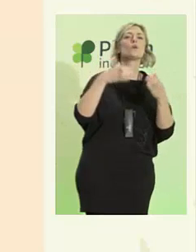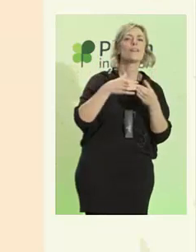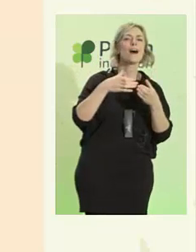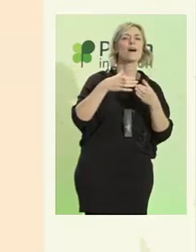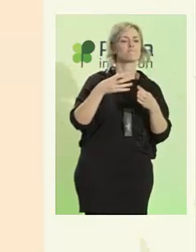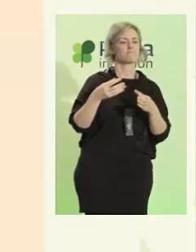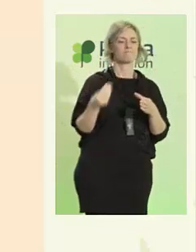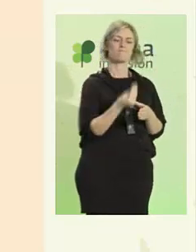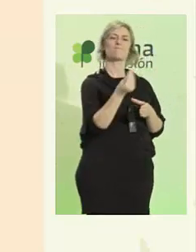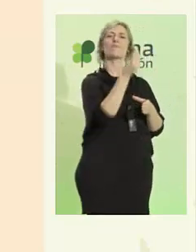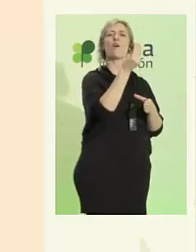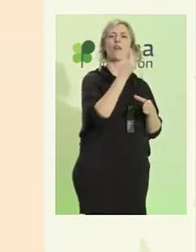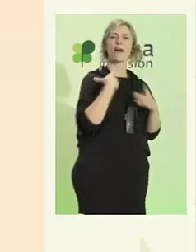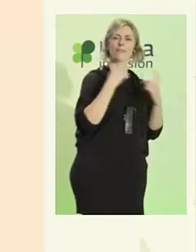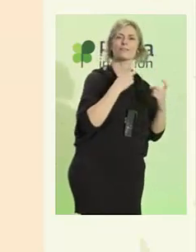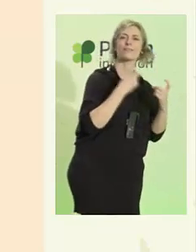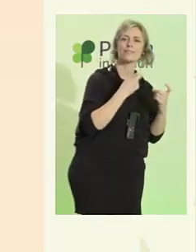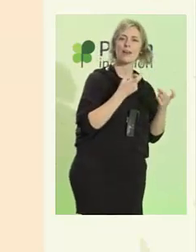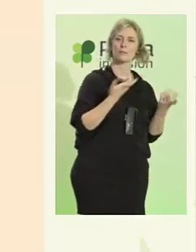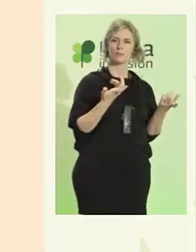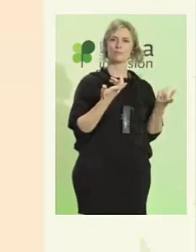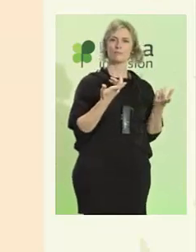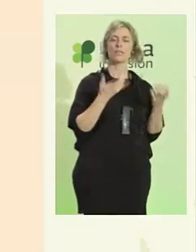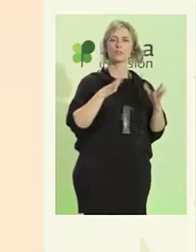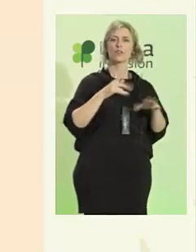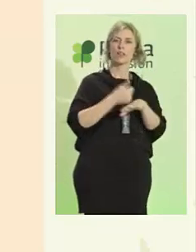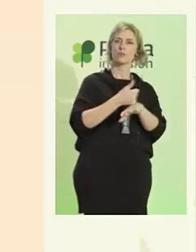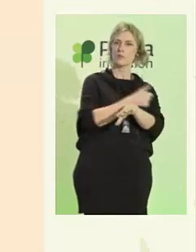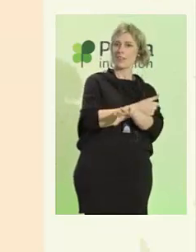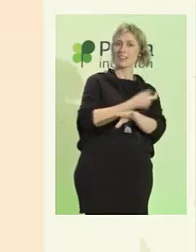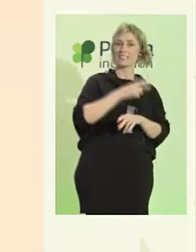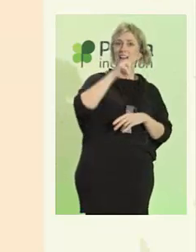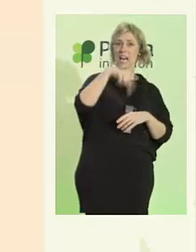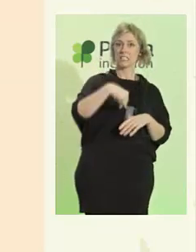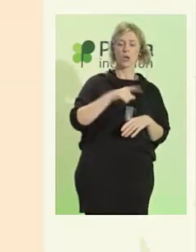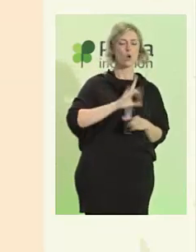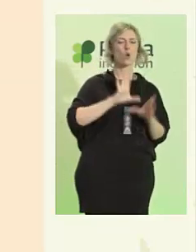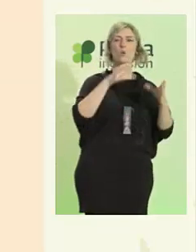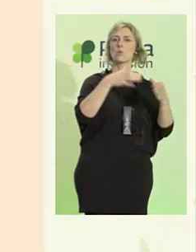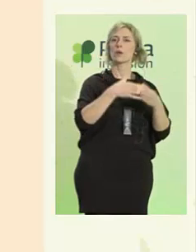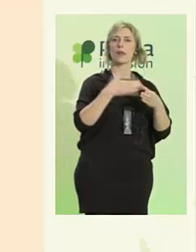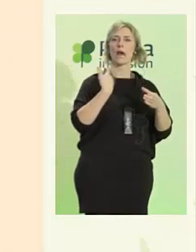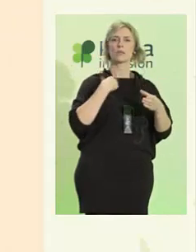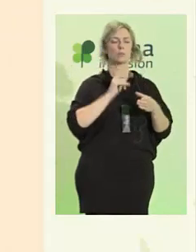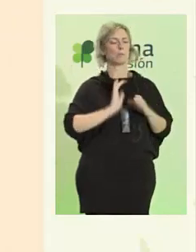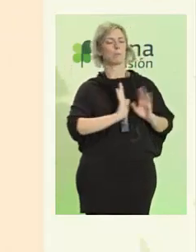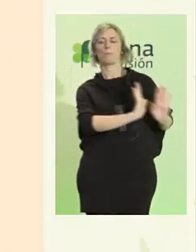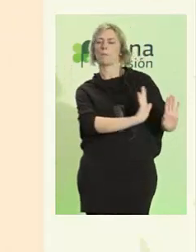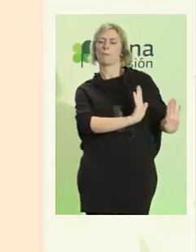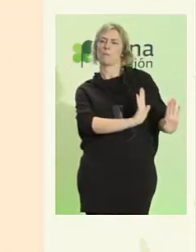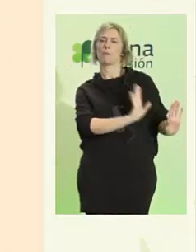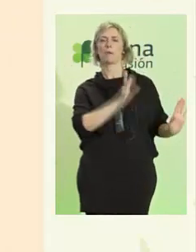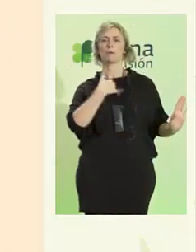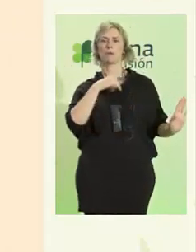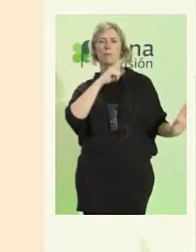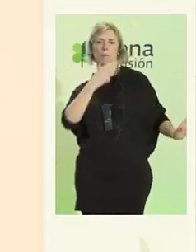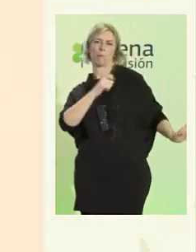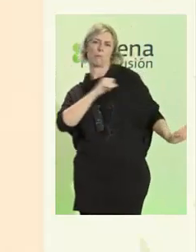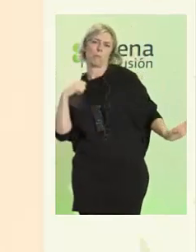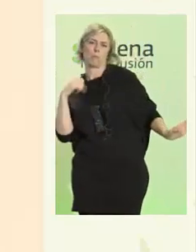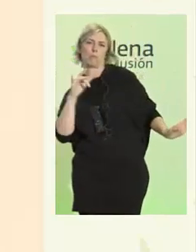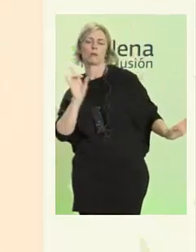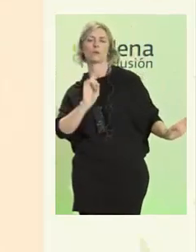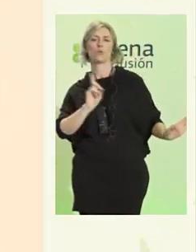consiste la ciudadanía. La comunidad no es algo ajeno a nosotros. La comunidad es algo que creamos